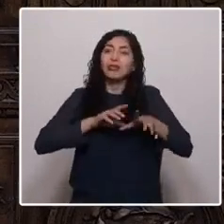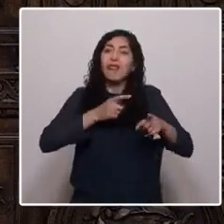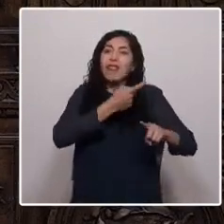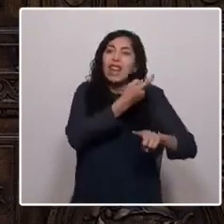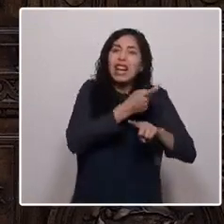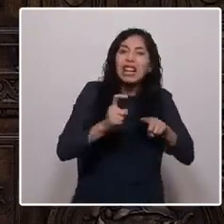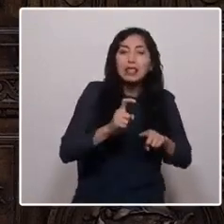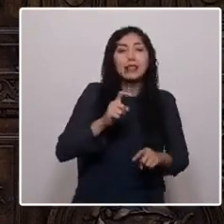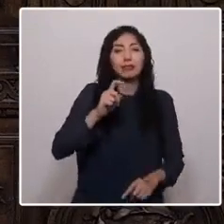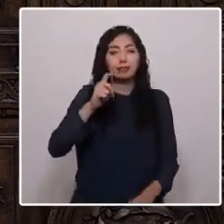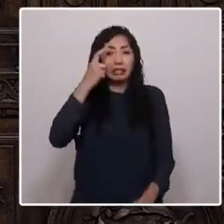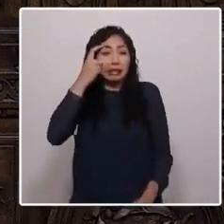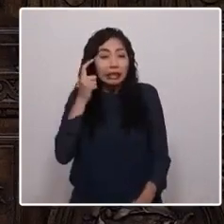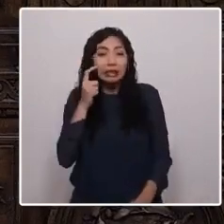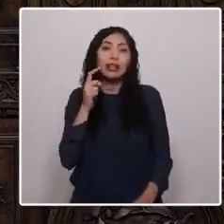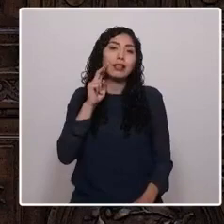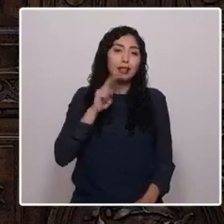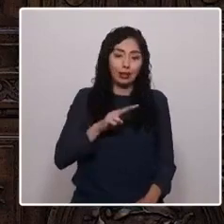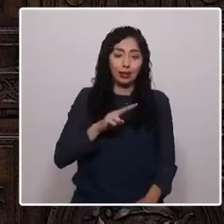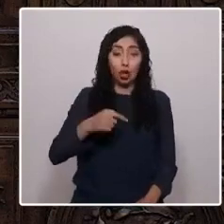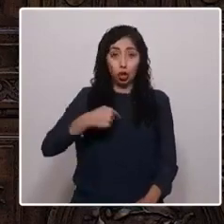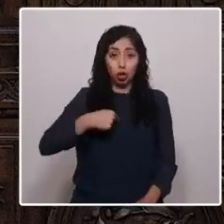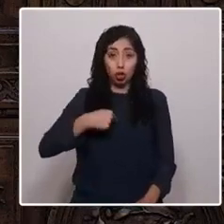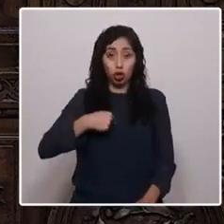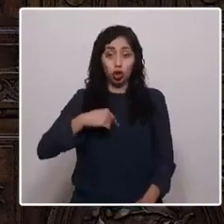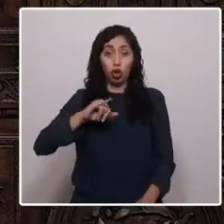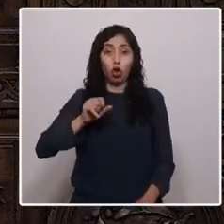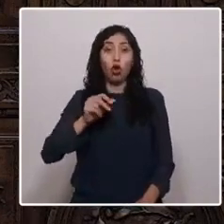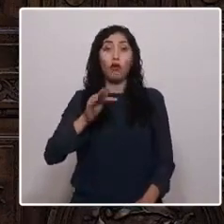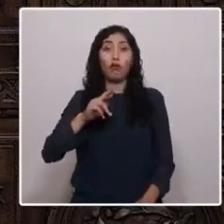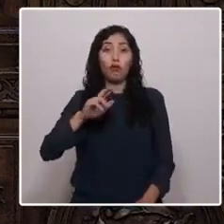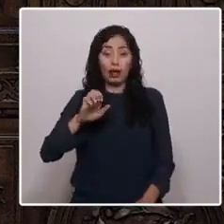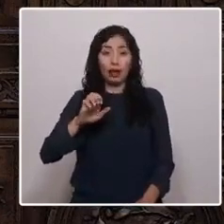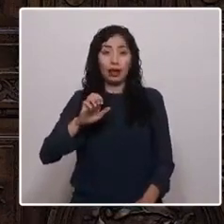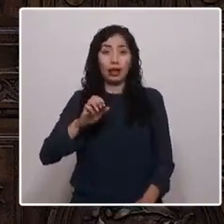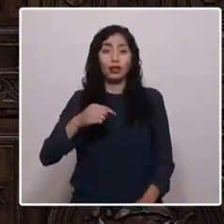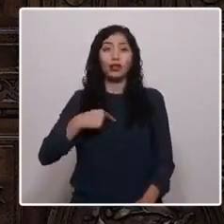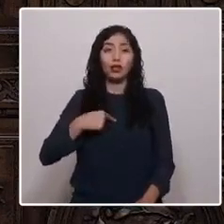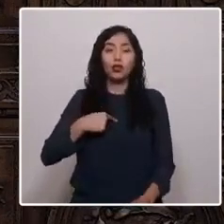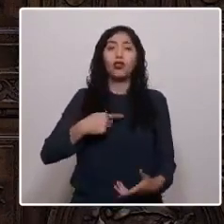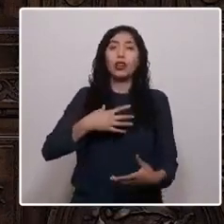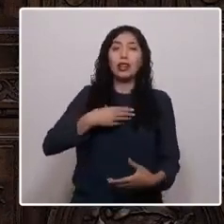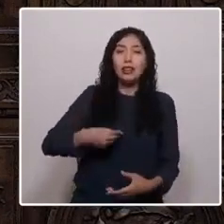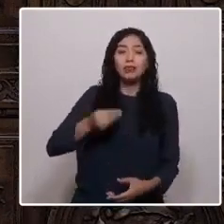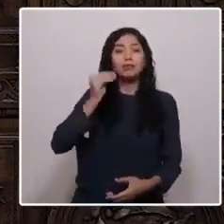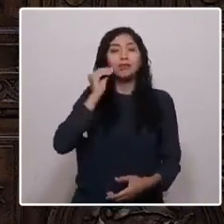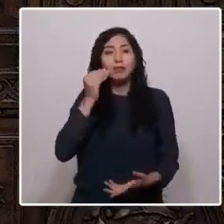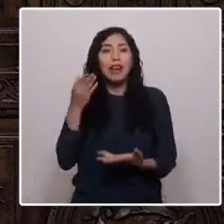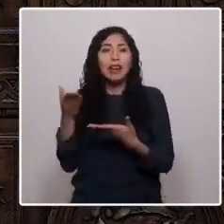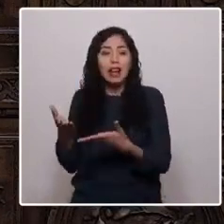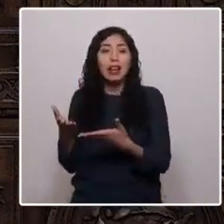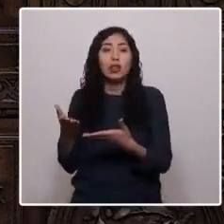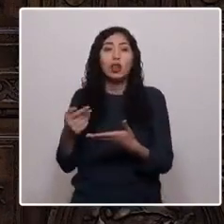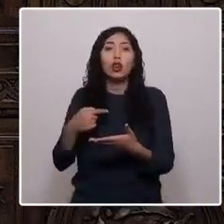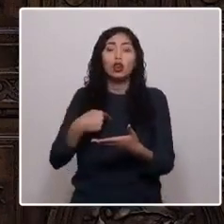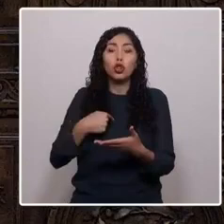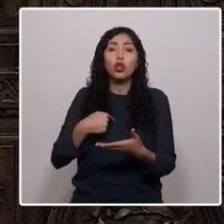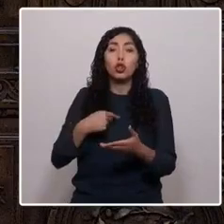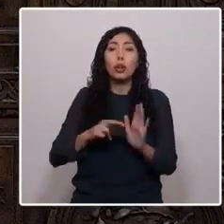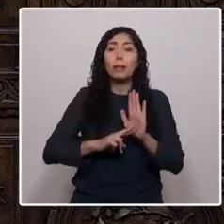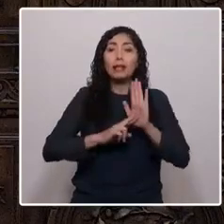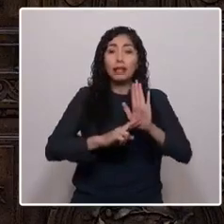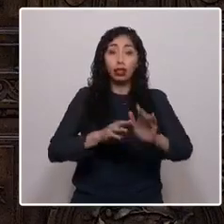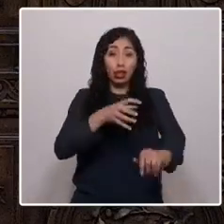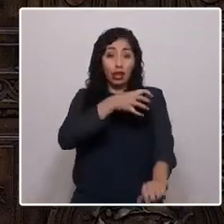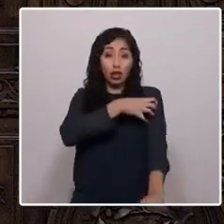Soy Álvaro Jofré, nieto e hijo de Pampino, con olor a salitre y representante de la región de Tarapacá,